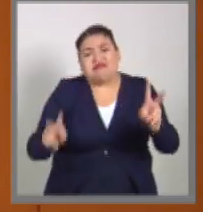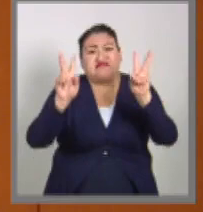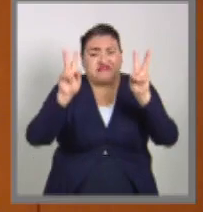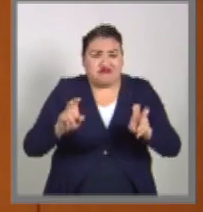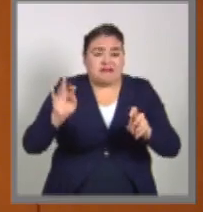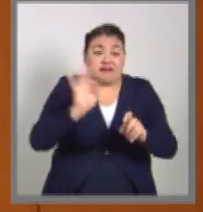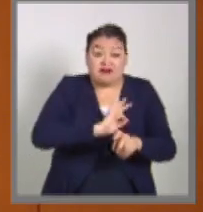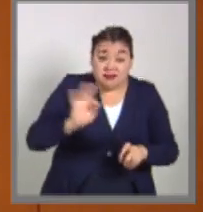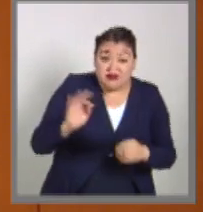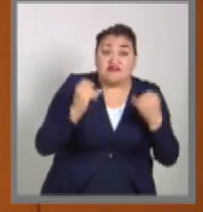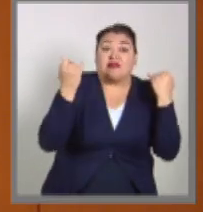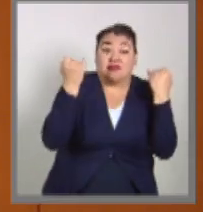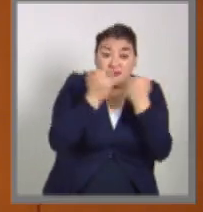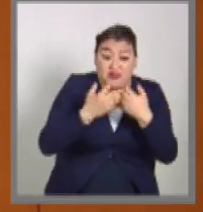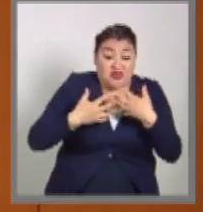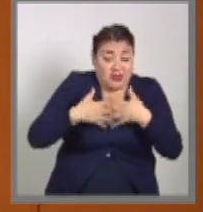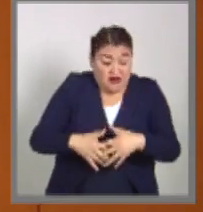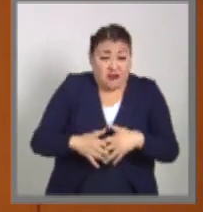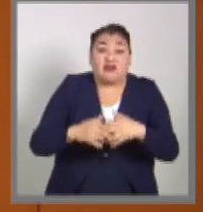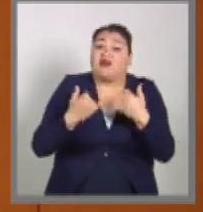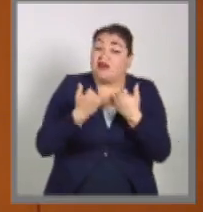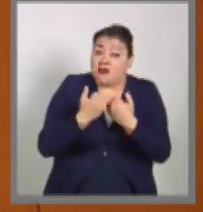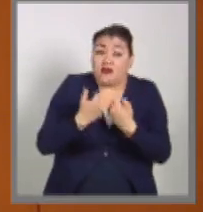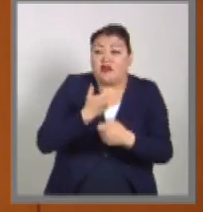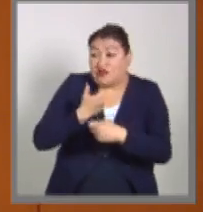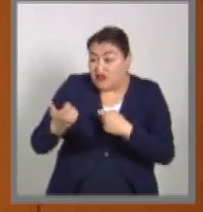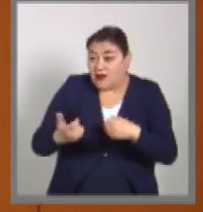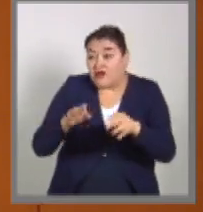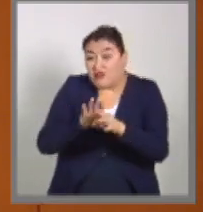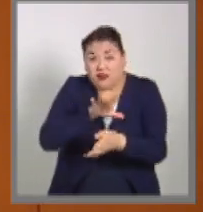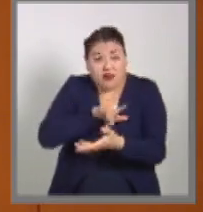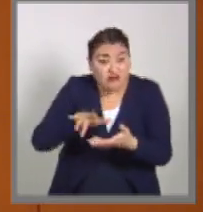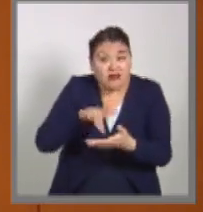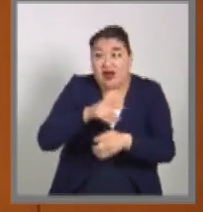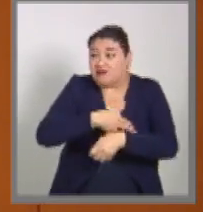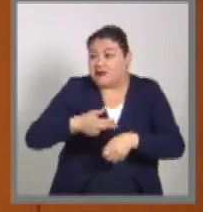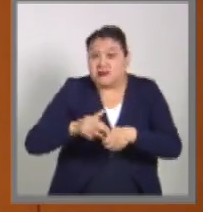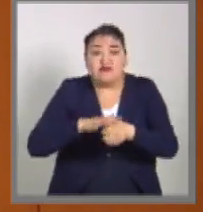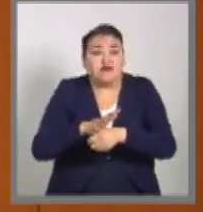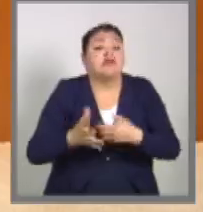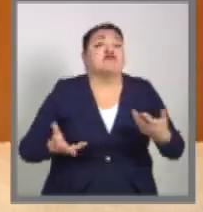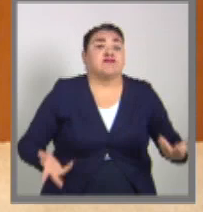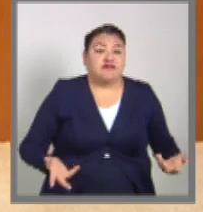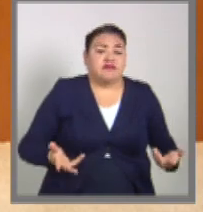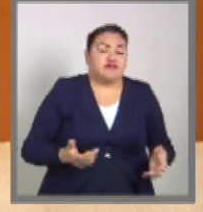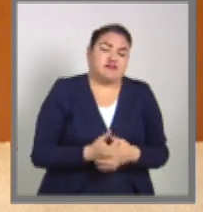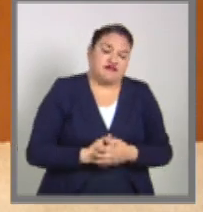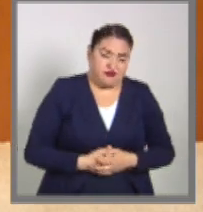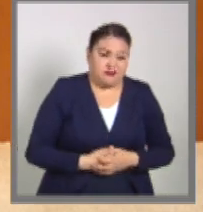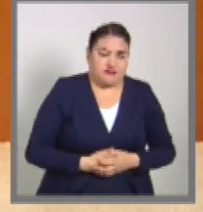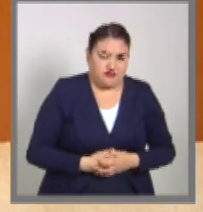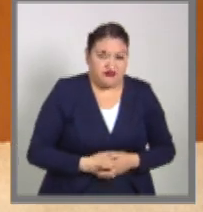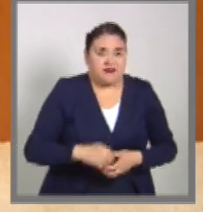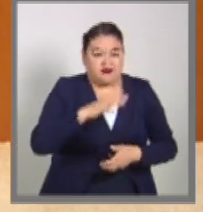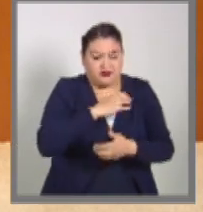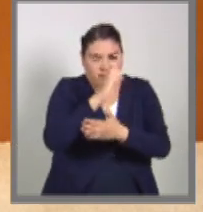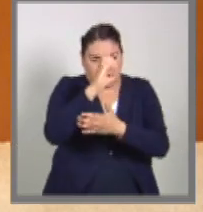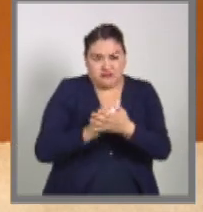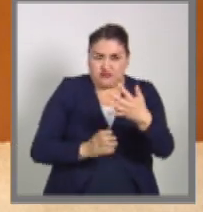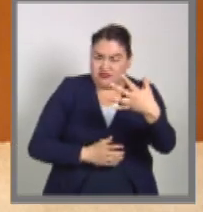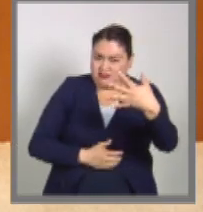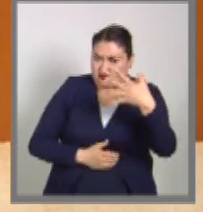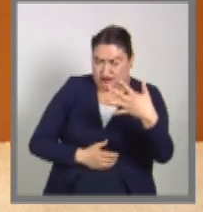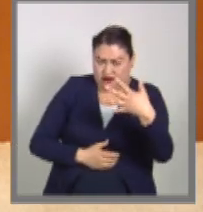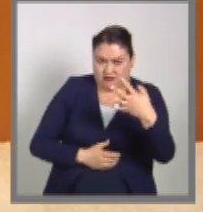desde las empresas privadas cuando dejan el empleo. Los cuatro capítulos de la